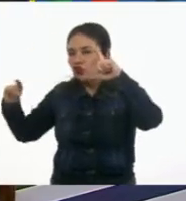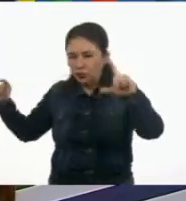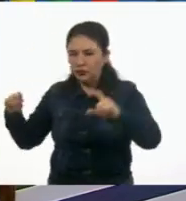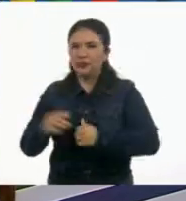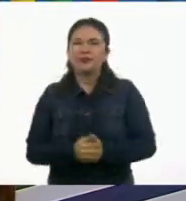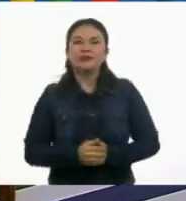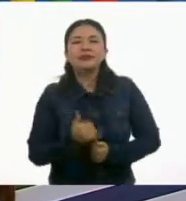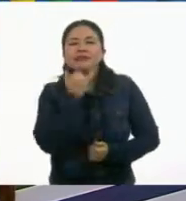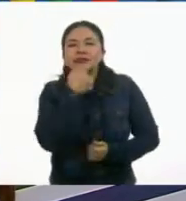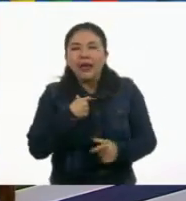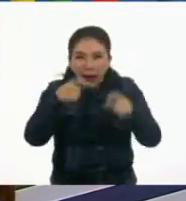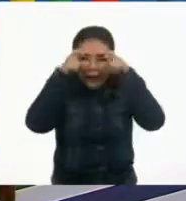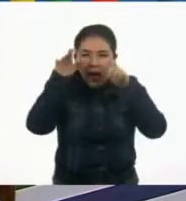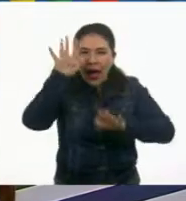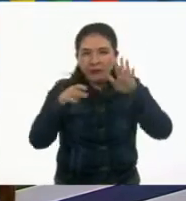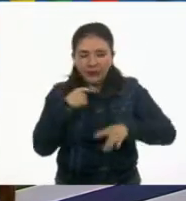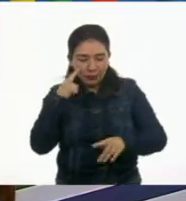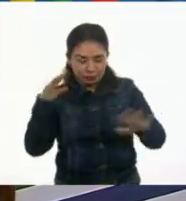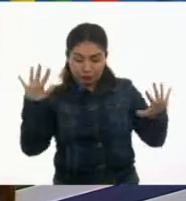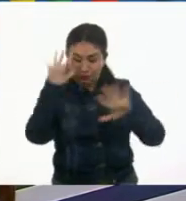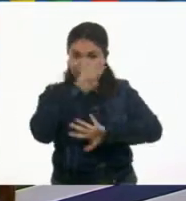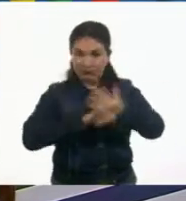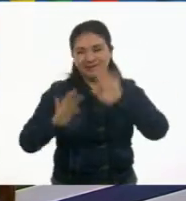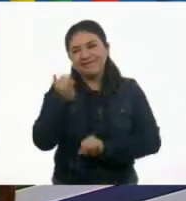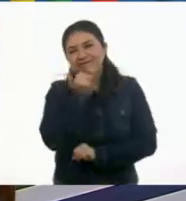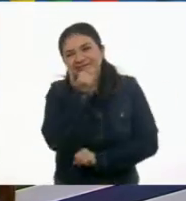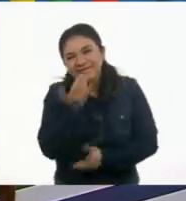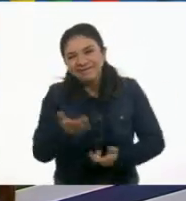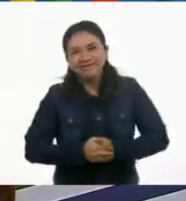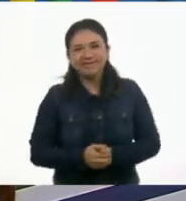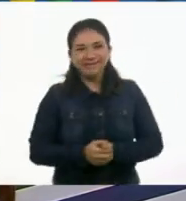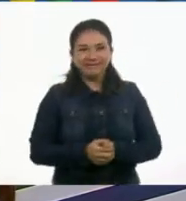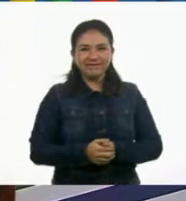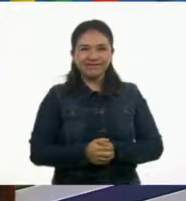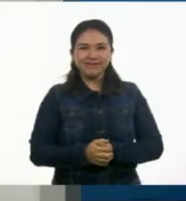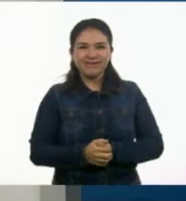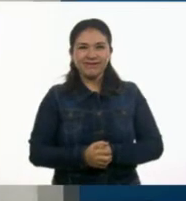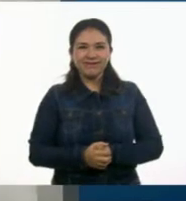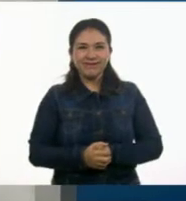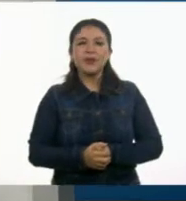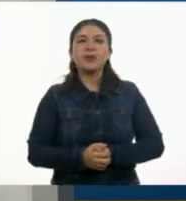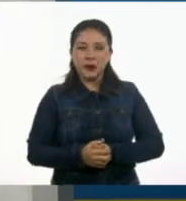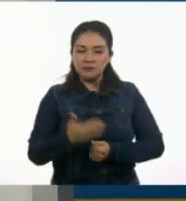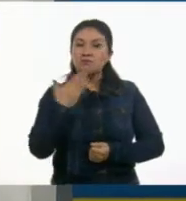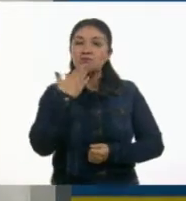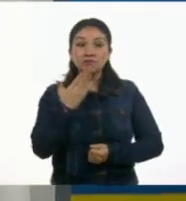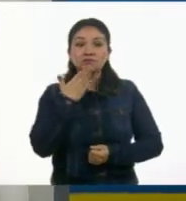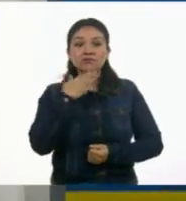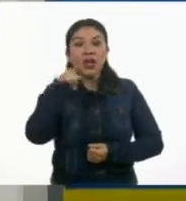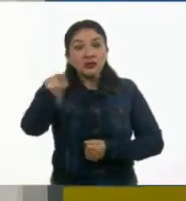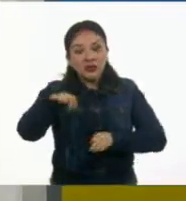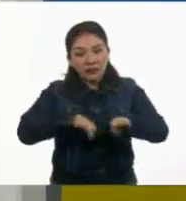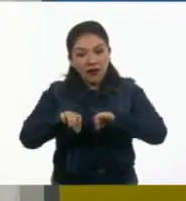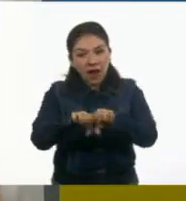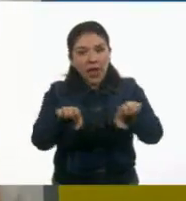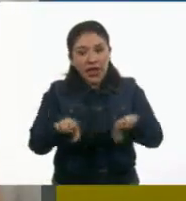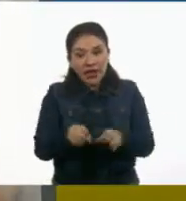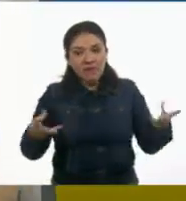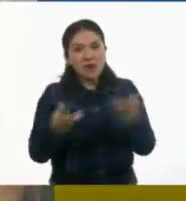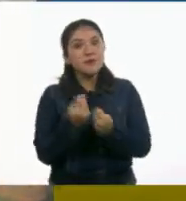repente mis lentes no me ayudan mucho. Ahí estamos. Sí. Perfecto. Muy bien. ¡Qué trabajo en equipo!